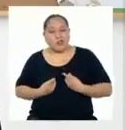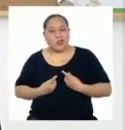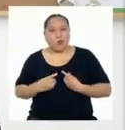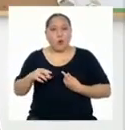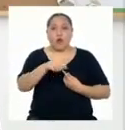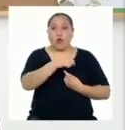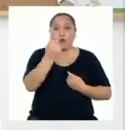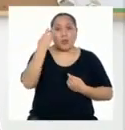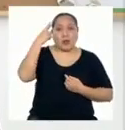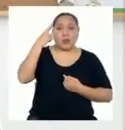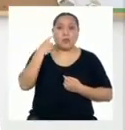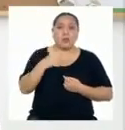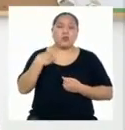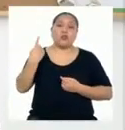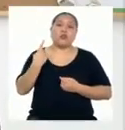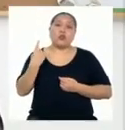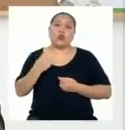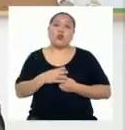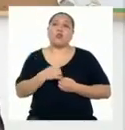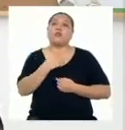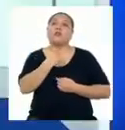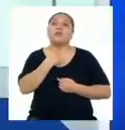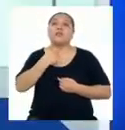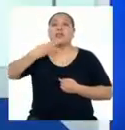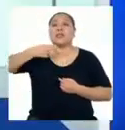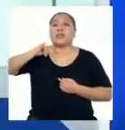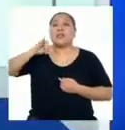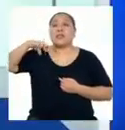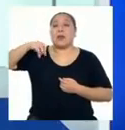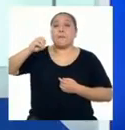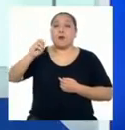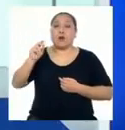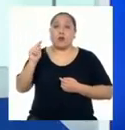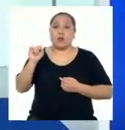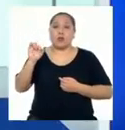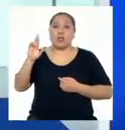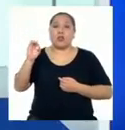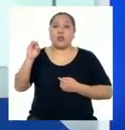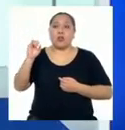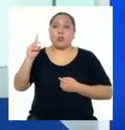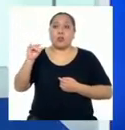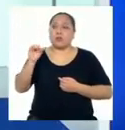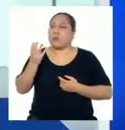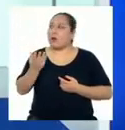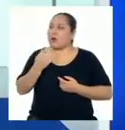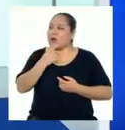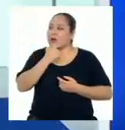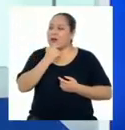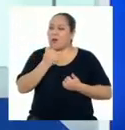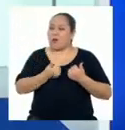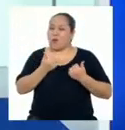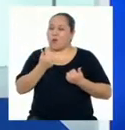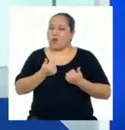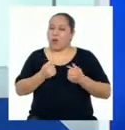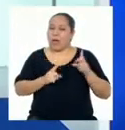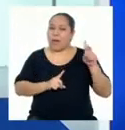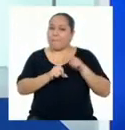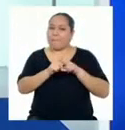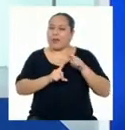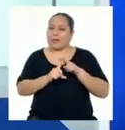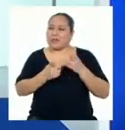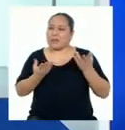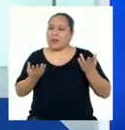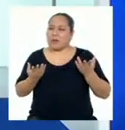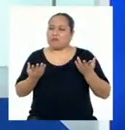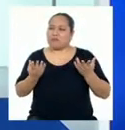otras causas, cuando solo es producto del hipotiroidismo. Entonces, cuando existan síntomas relacionados con la depresión,